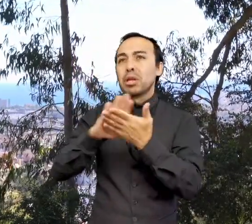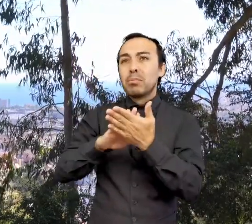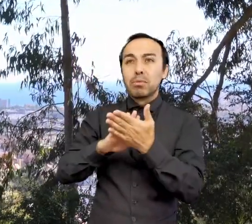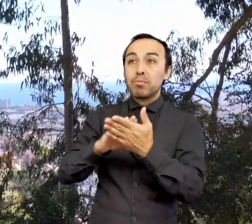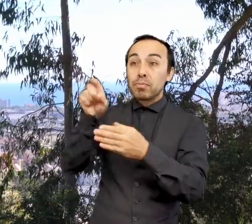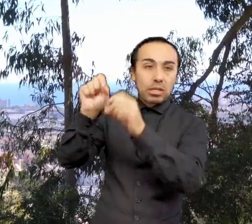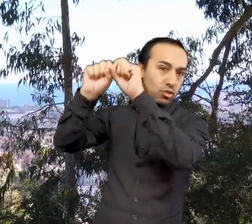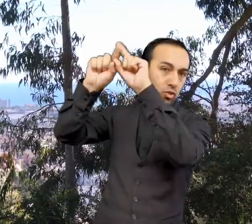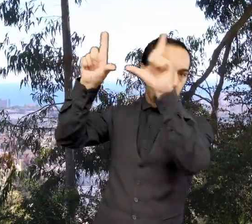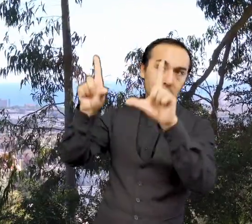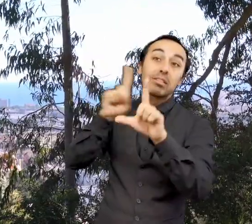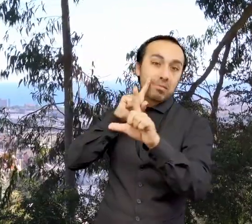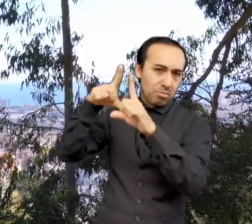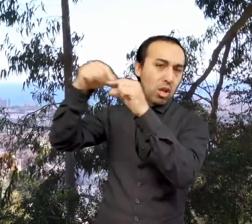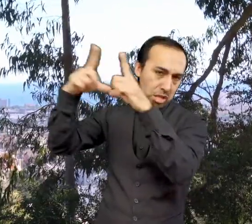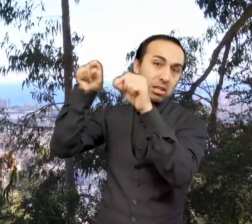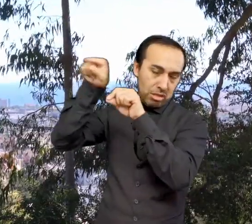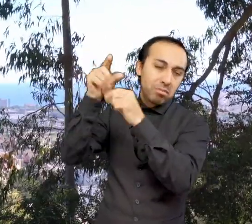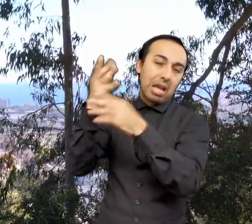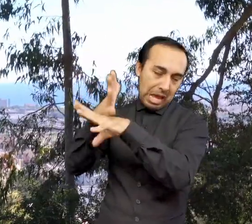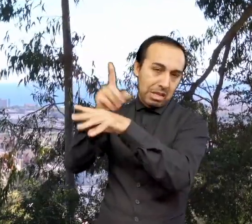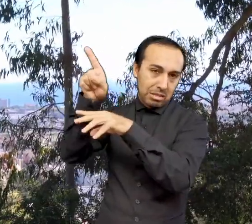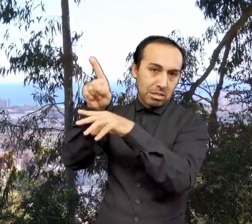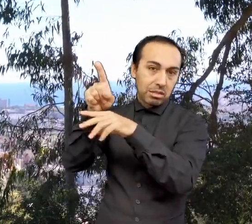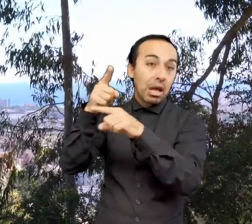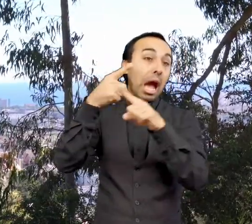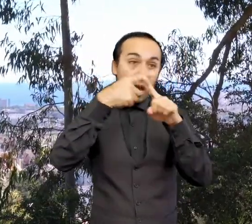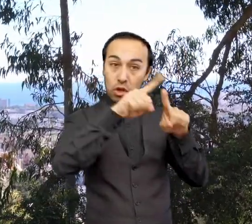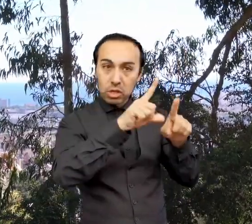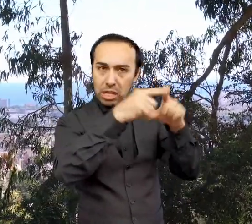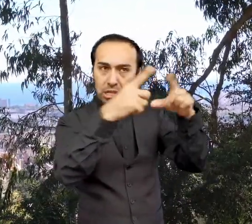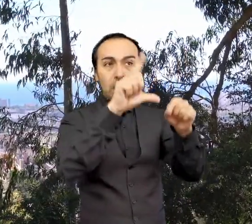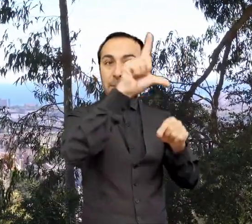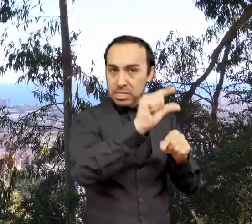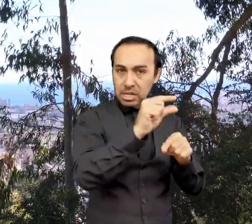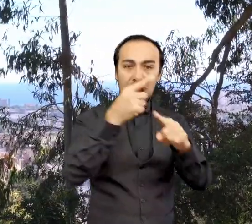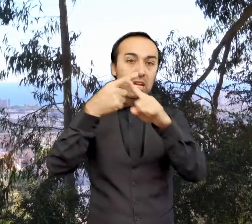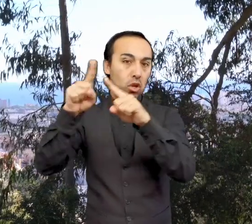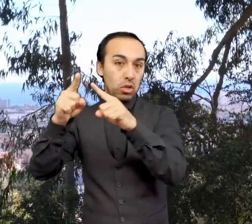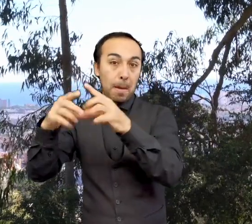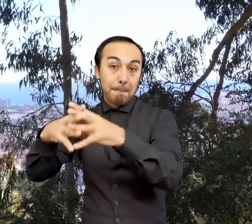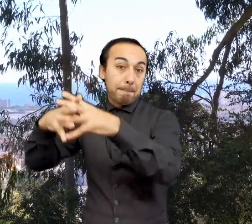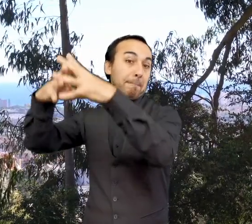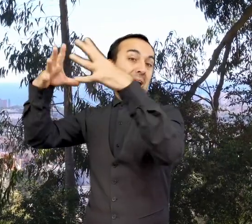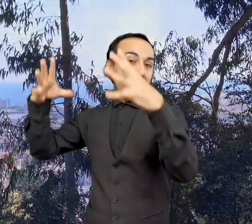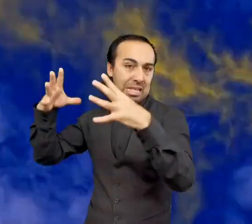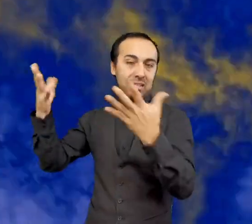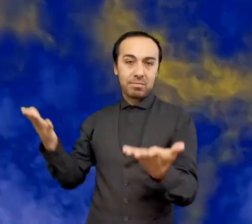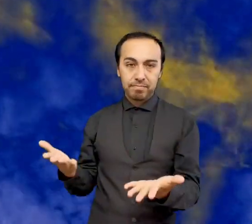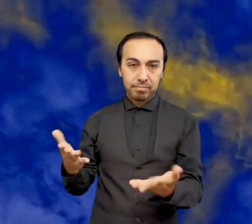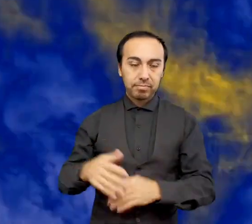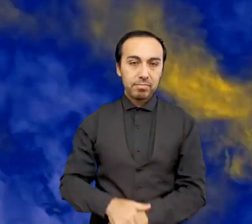referencia al Sol, que es una estrella típica, hay estrellas menos masivas que él y otras mucho más masivas también.